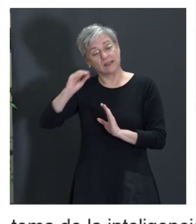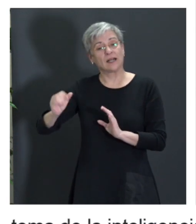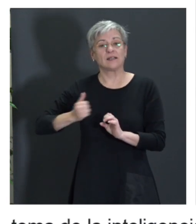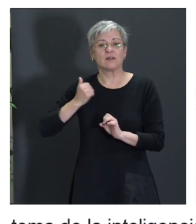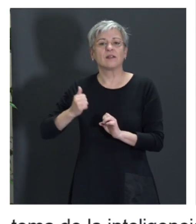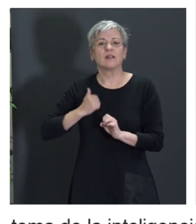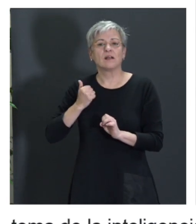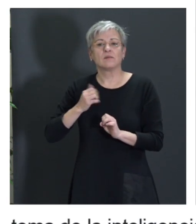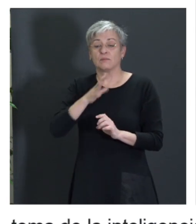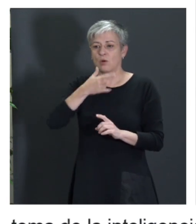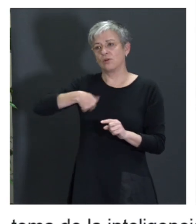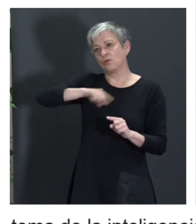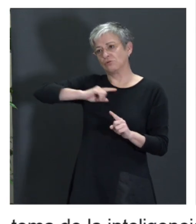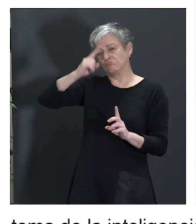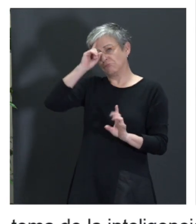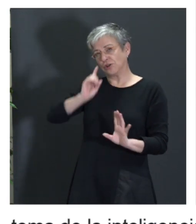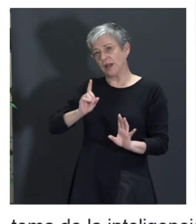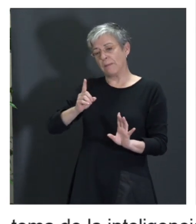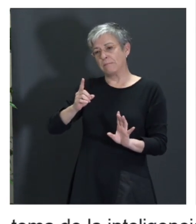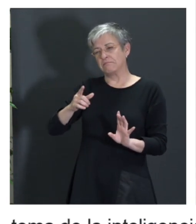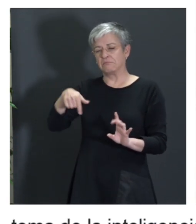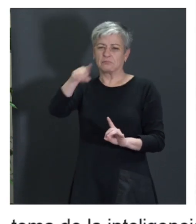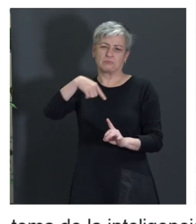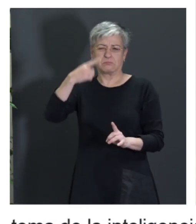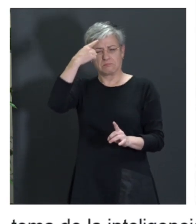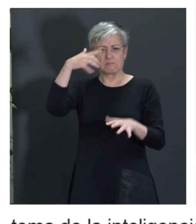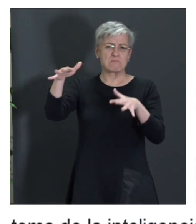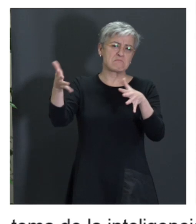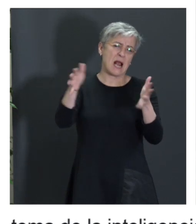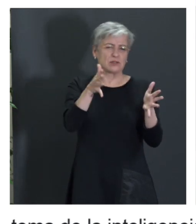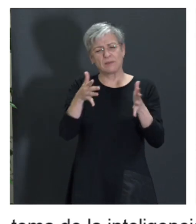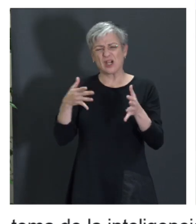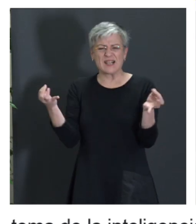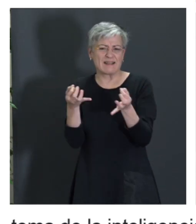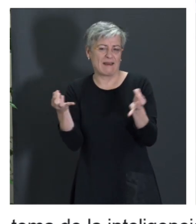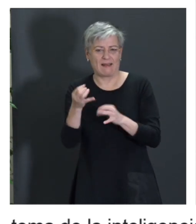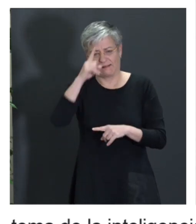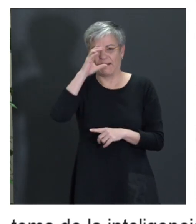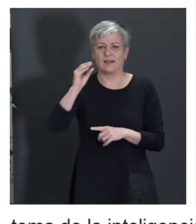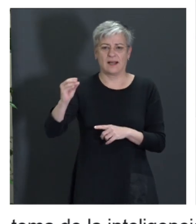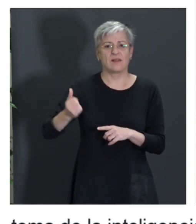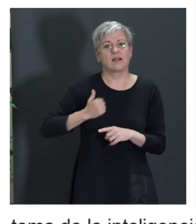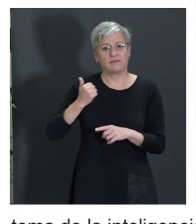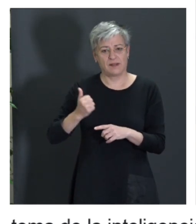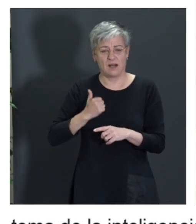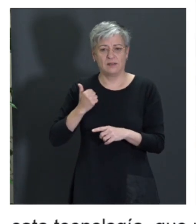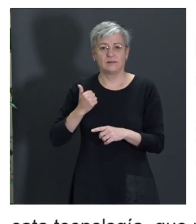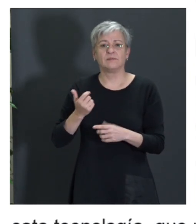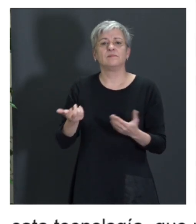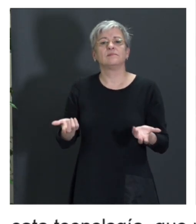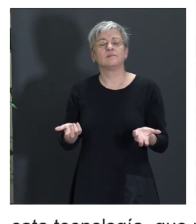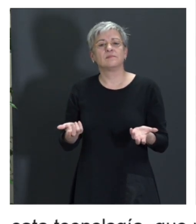me imagino que todos tenemos una idea más o menos en la cabeza de qué es exactamente la inteligencia artificial.